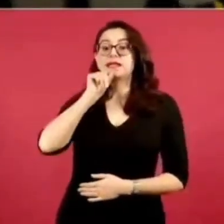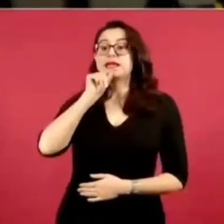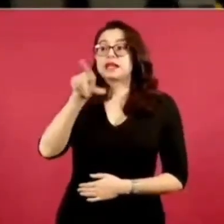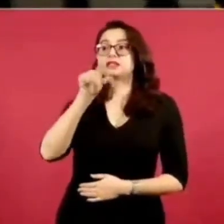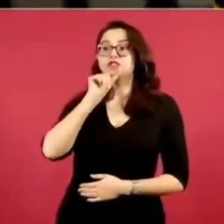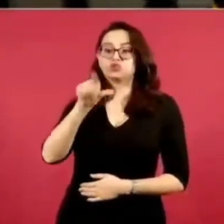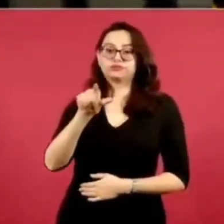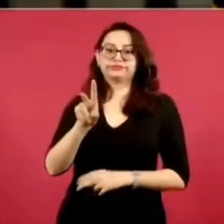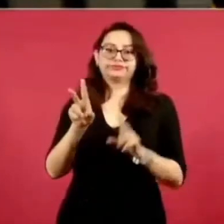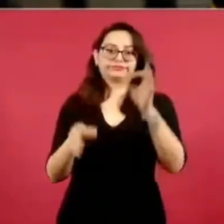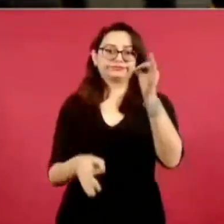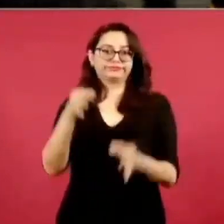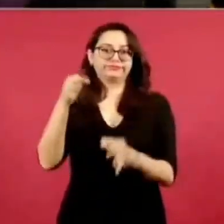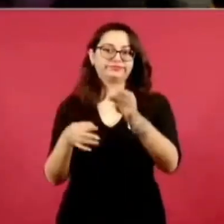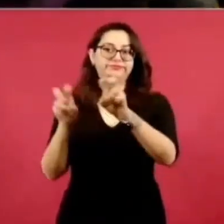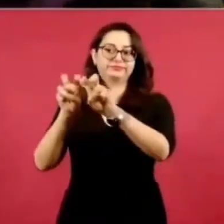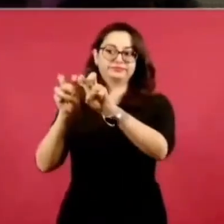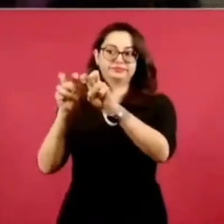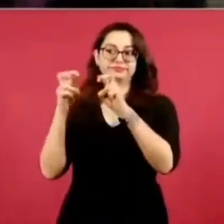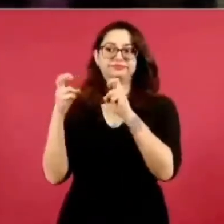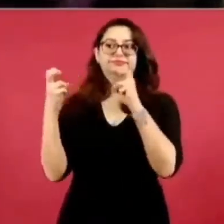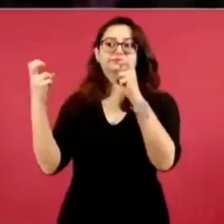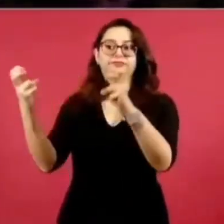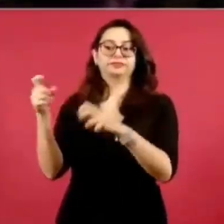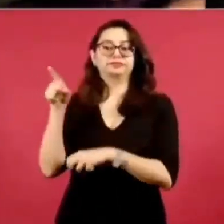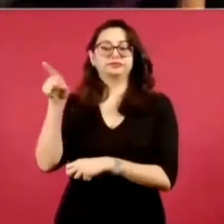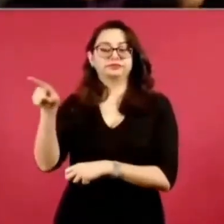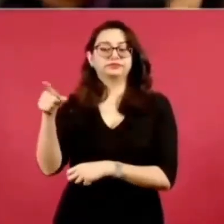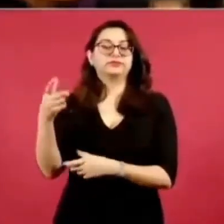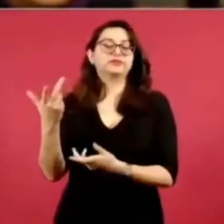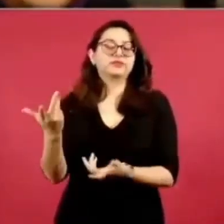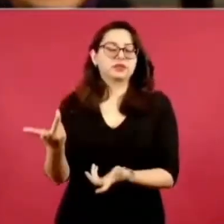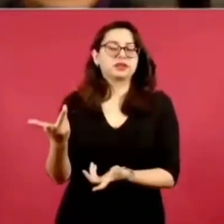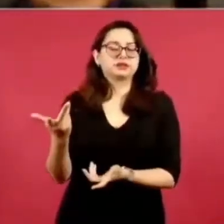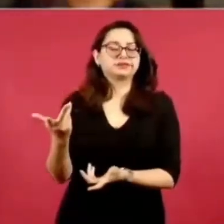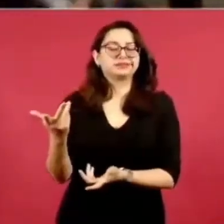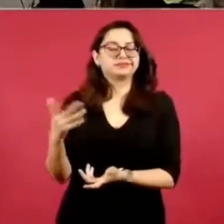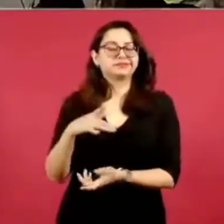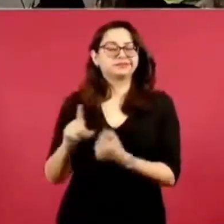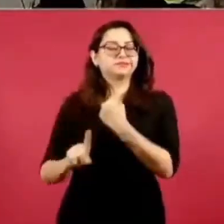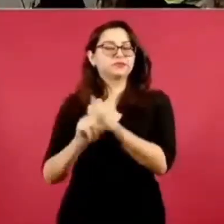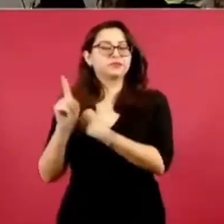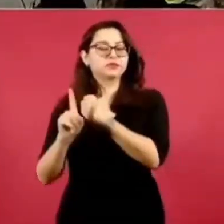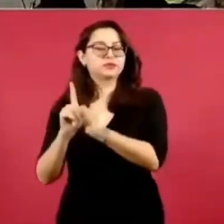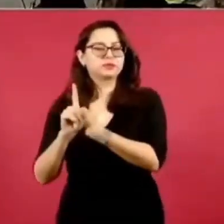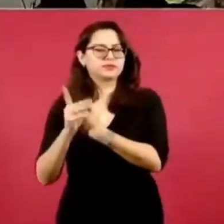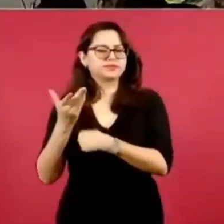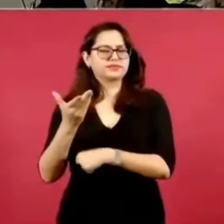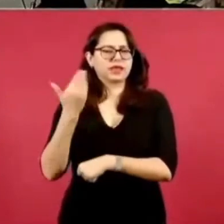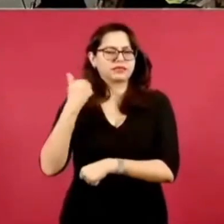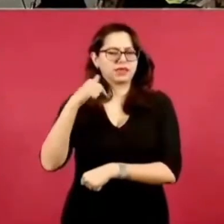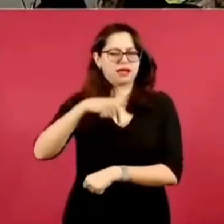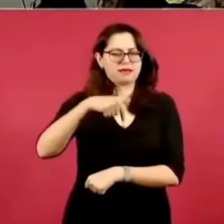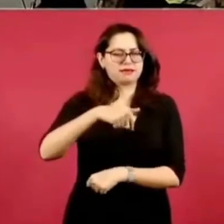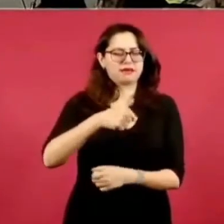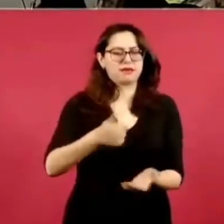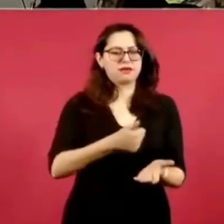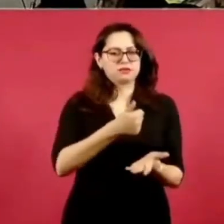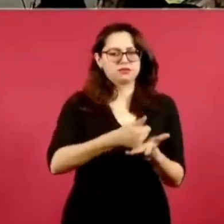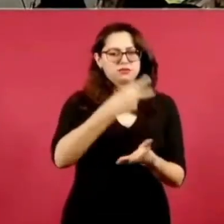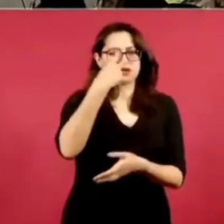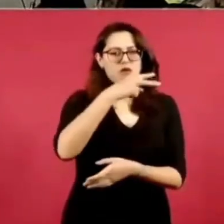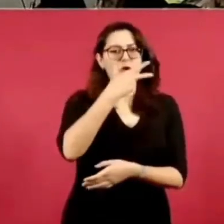algún tiempo, inclusive el ex magistrado Arturo Saldívar había dicho que existía ya un foco rojo en el tema de